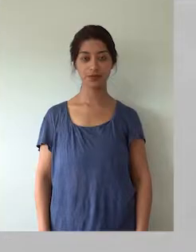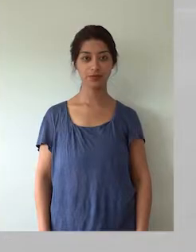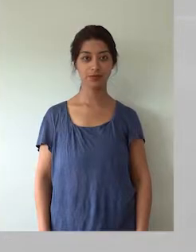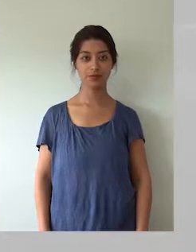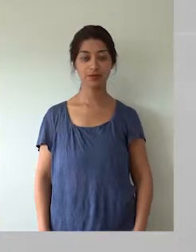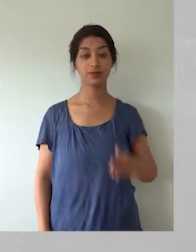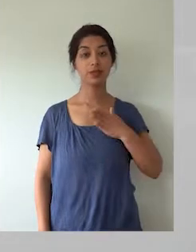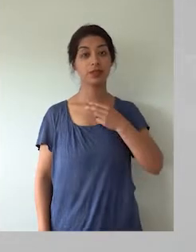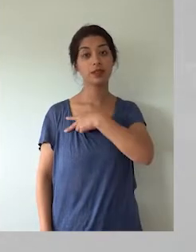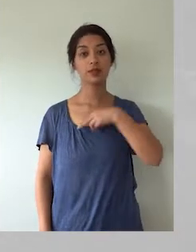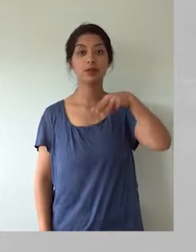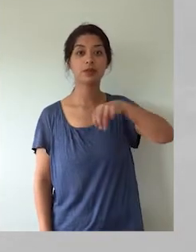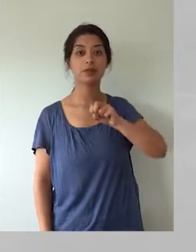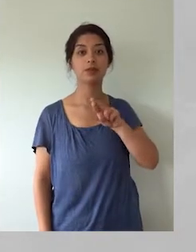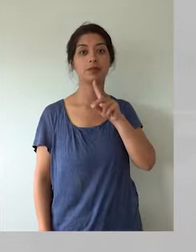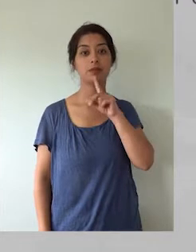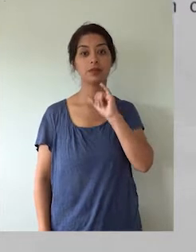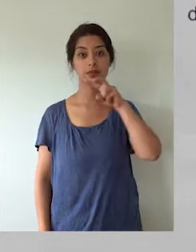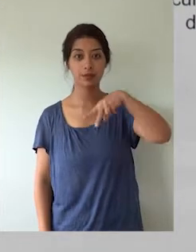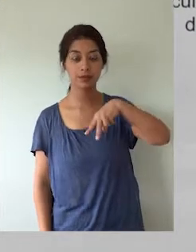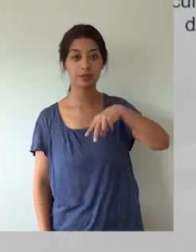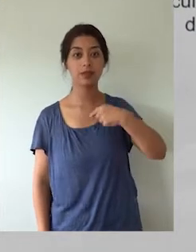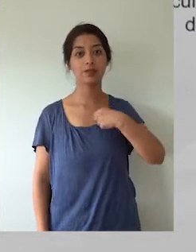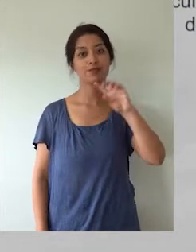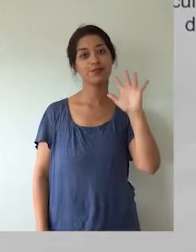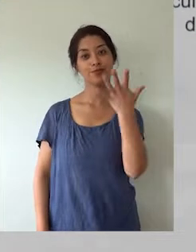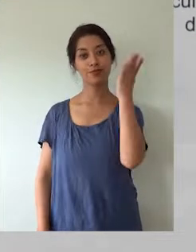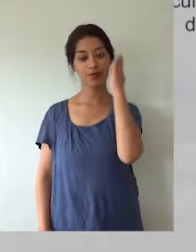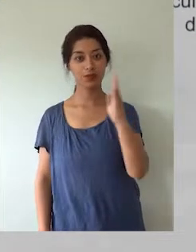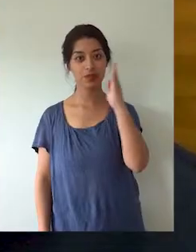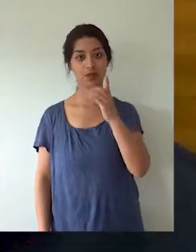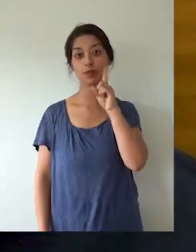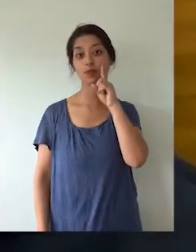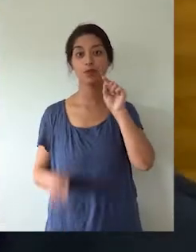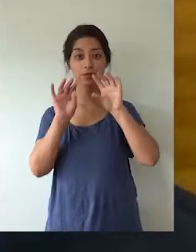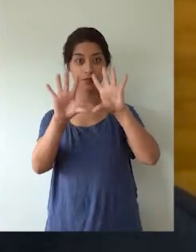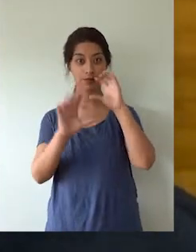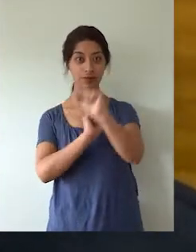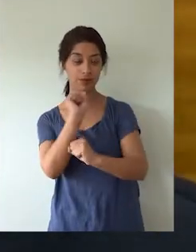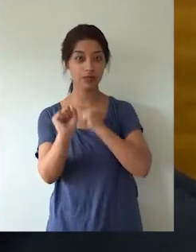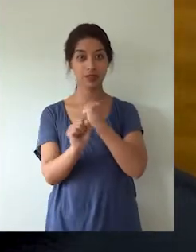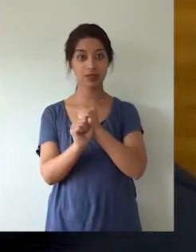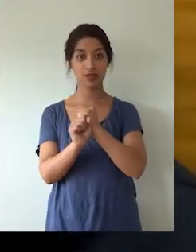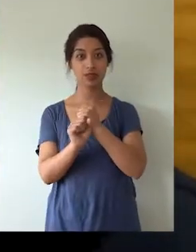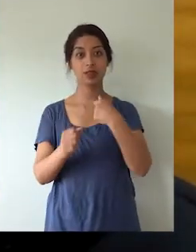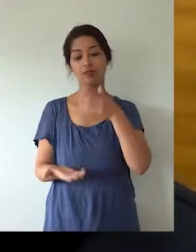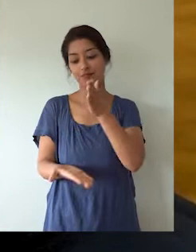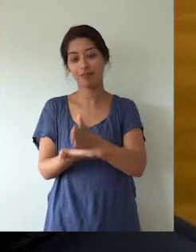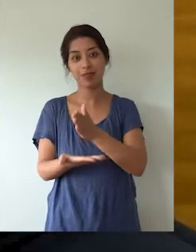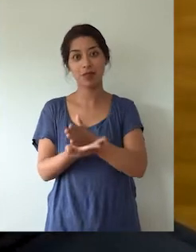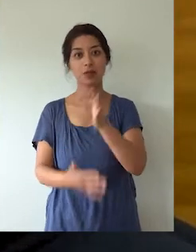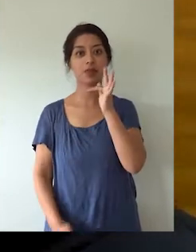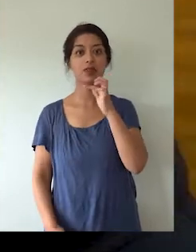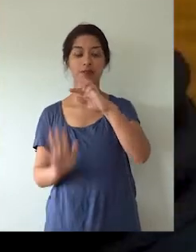Mi nombre es Martín Duvancet, estoy en Quinto Ásico, tengo 10 años. Yo represento aquí a la escuela